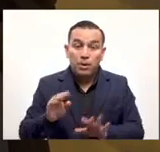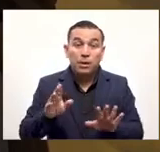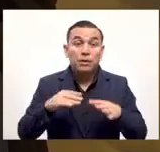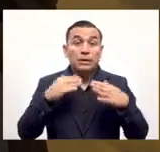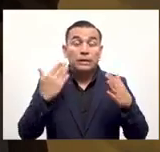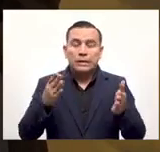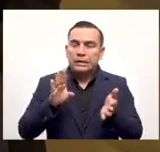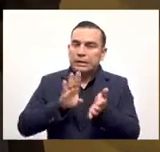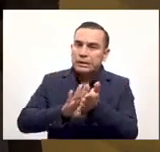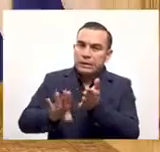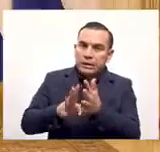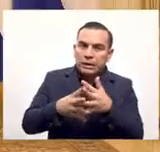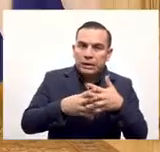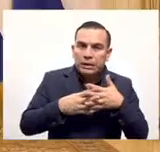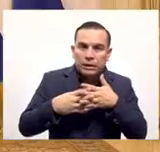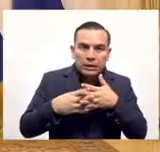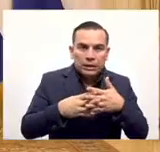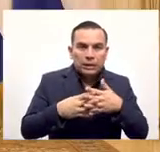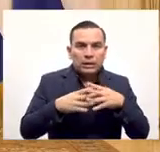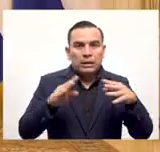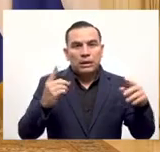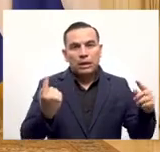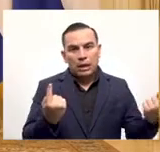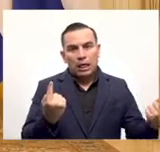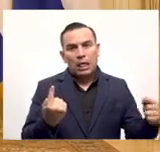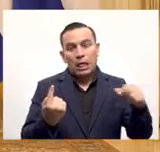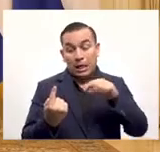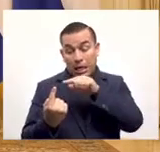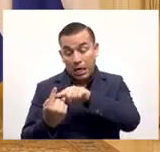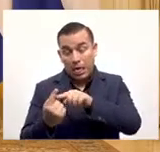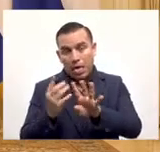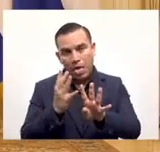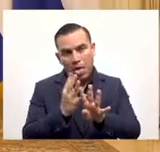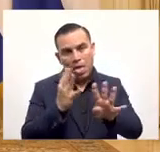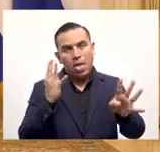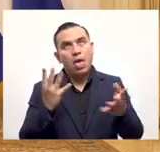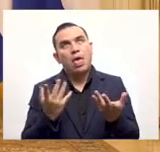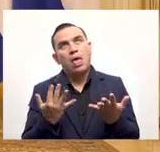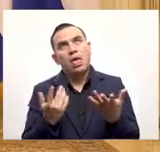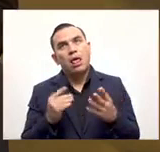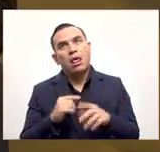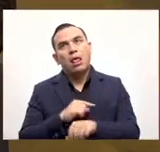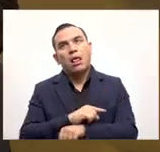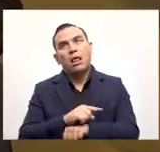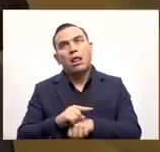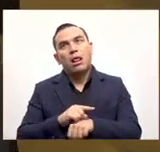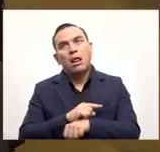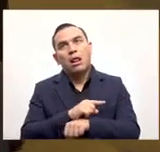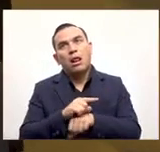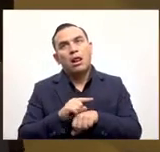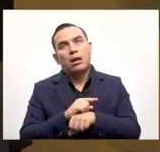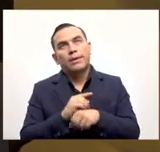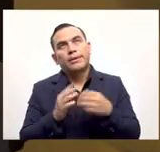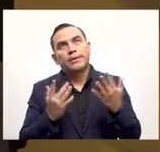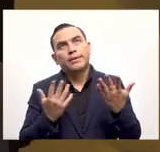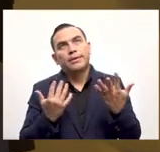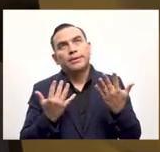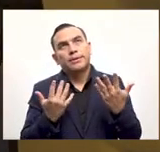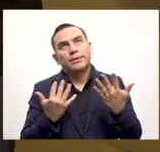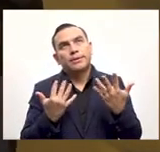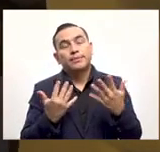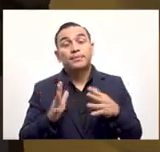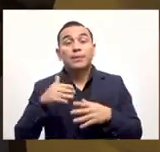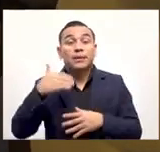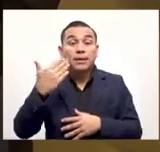para que se haga la remesa luego la persona tiene que ir a hacer fila tiene que pasar cobrar la remesa en horas hábiles cuando está